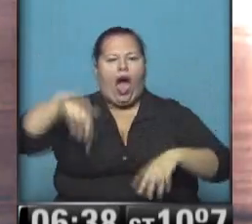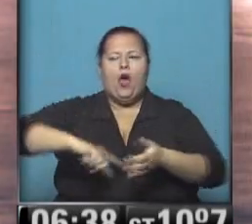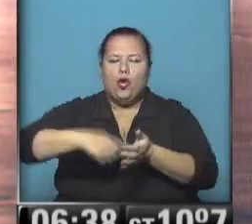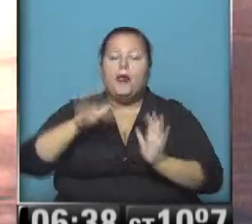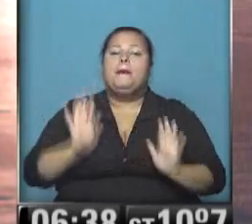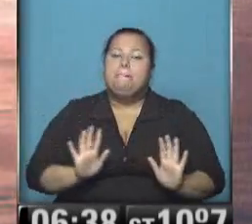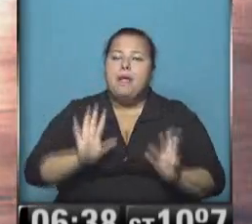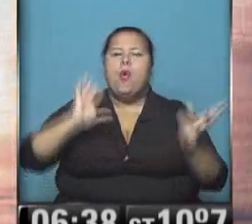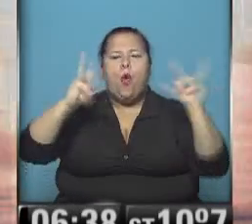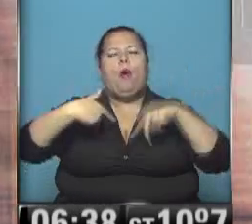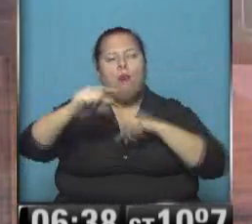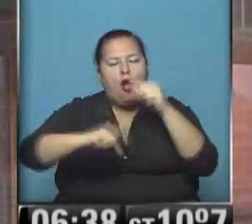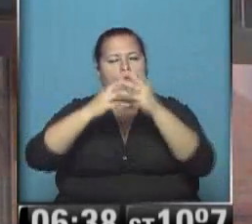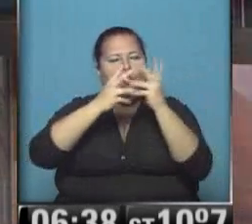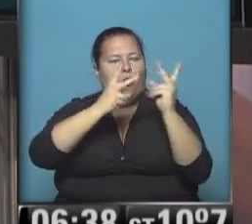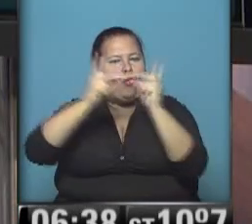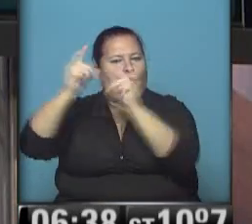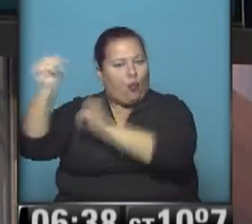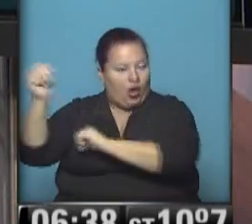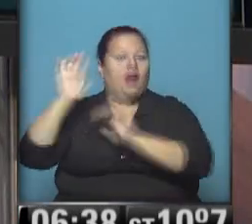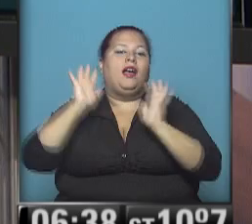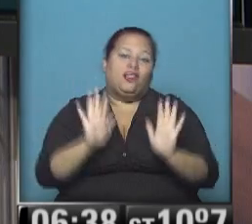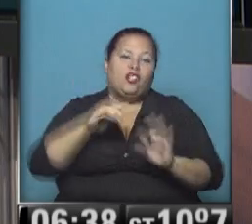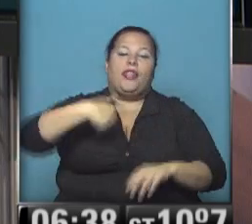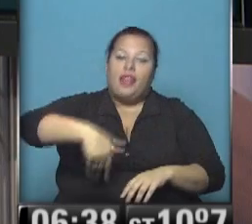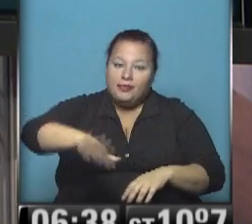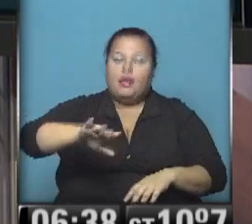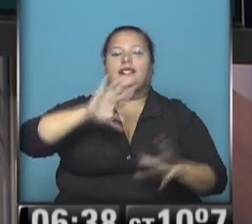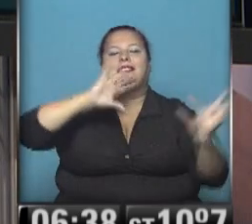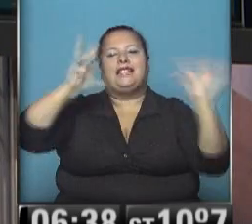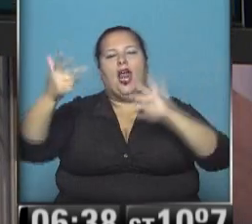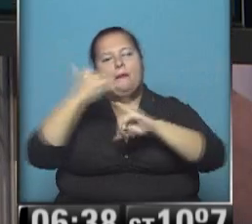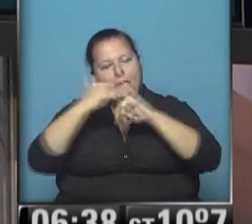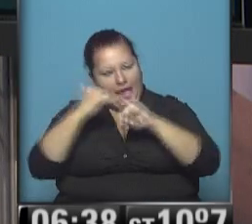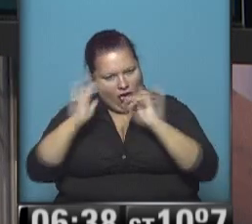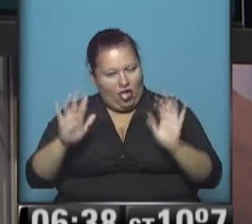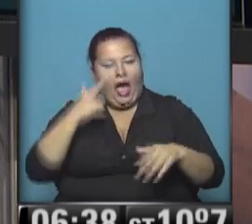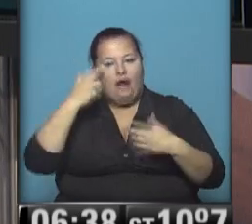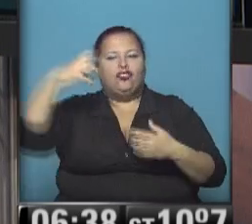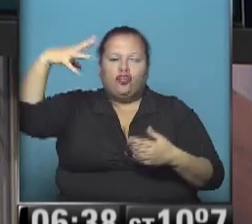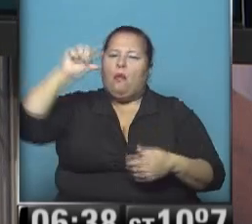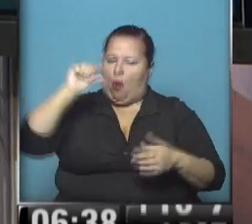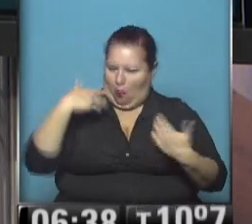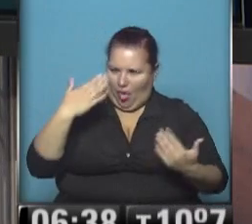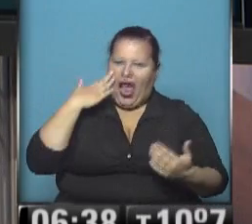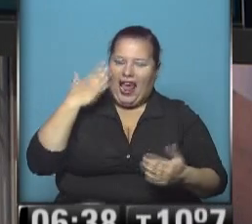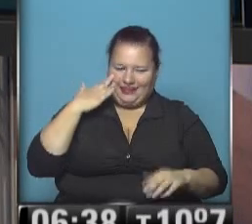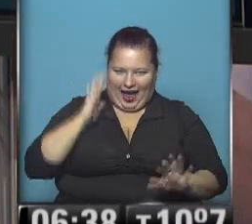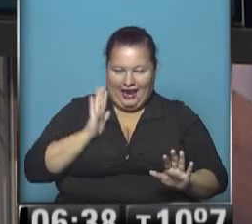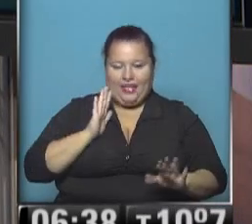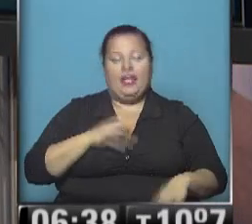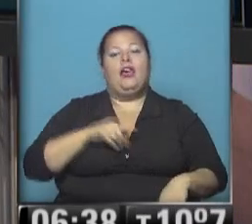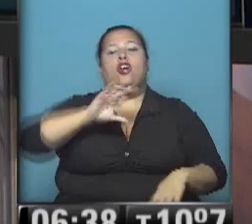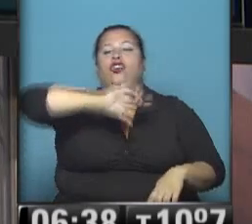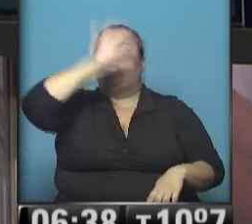ciudad de Buenos Aires pero nubosidad que se irá desplazando hacia el este por lo tanto tendremos luego cielo algo nublado veremos algo de solcito en horas de la tarde y